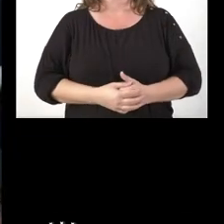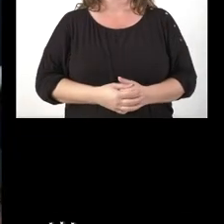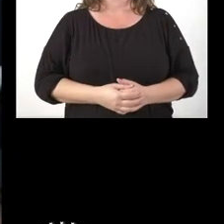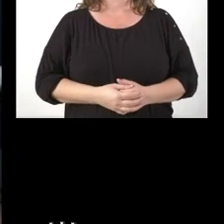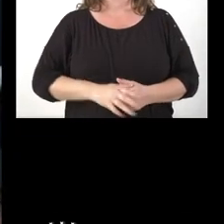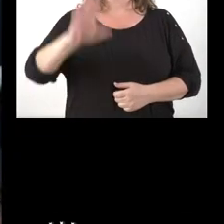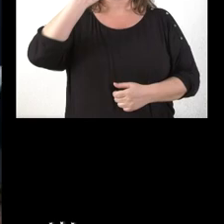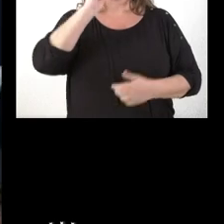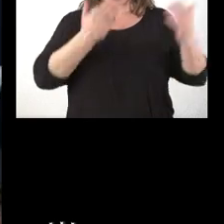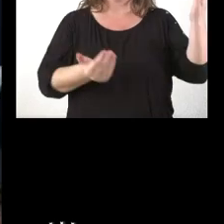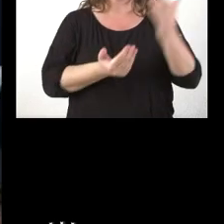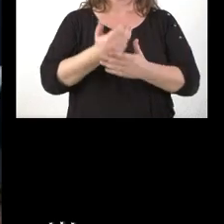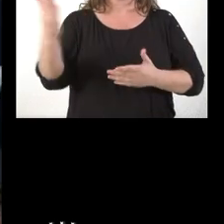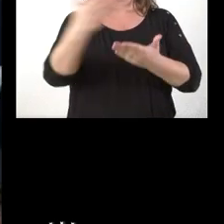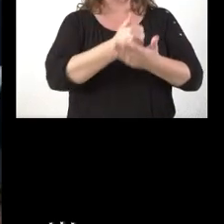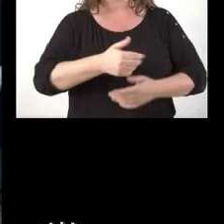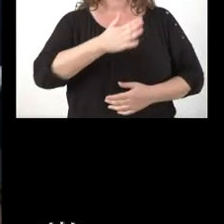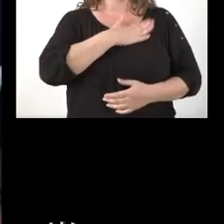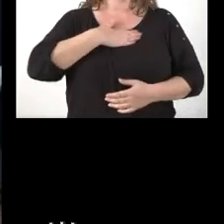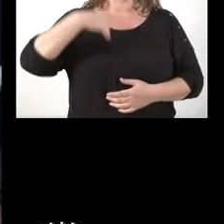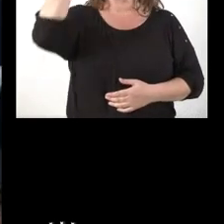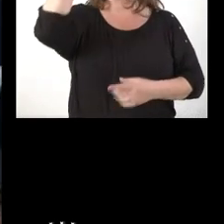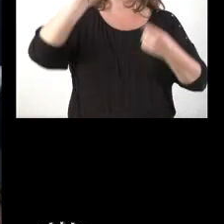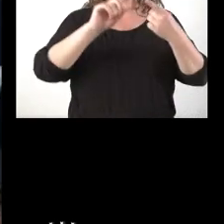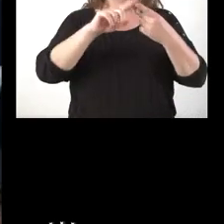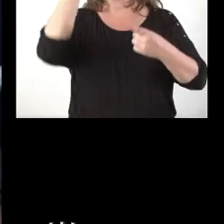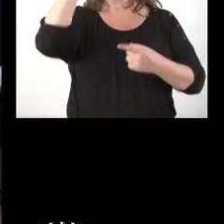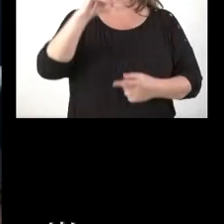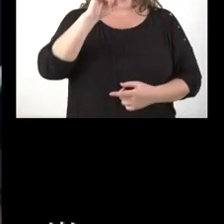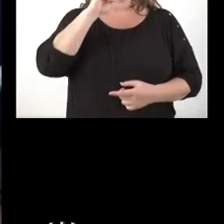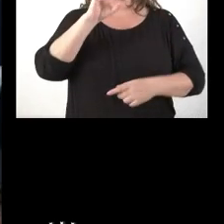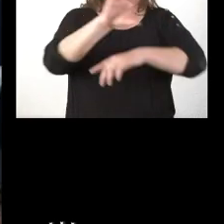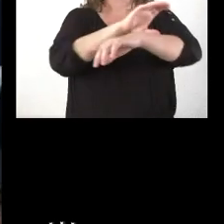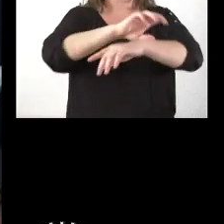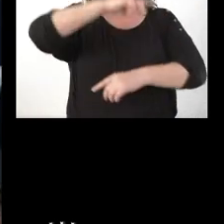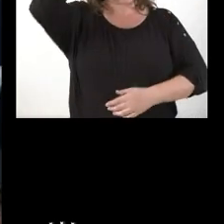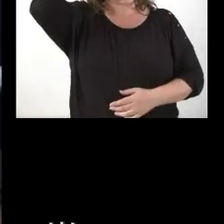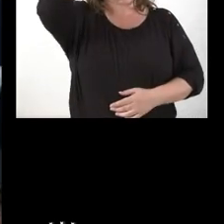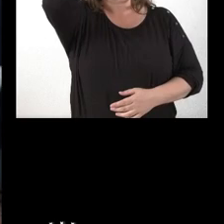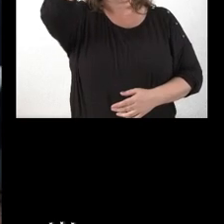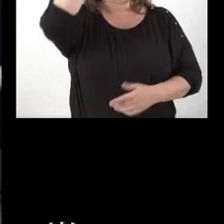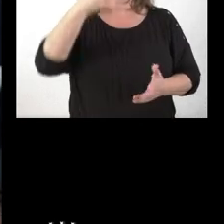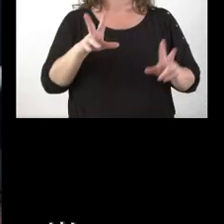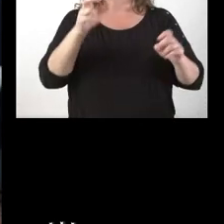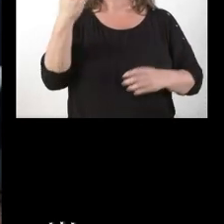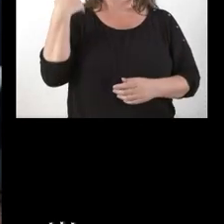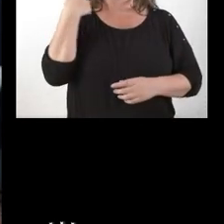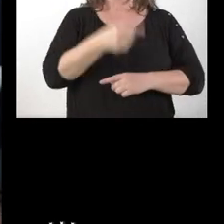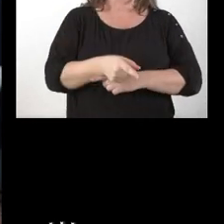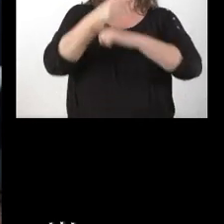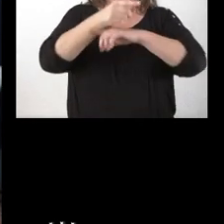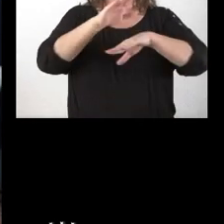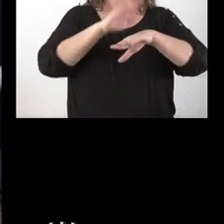Hola, muy buenos días a todos. Me gustaría saber, en primer lugar, cómo valora el consejero de Cultura la reciente ordenanza para